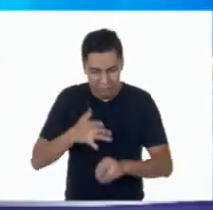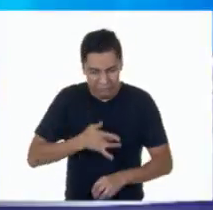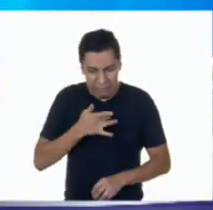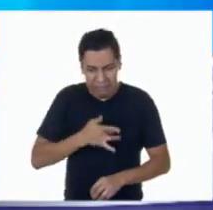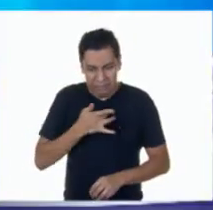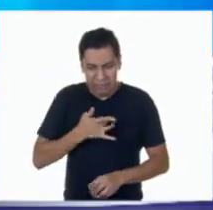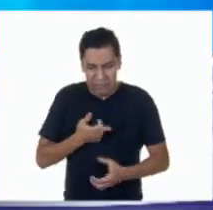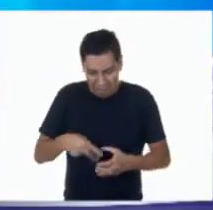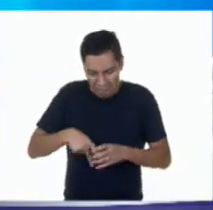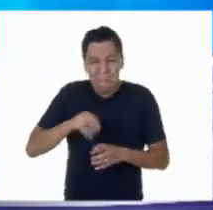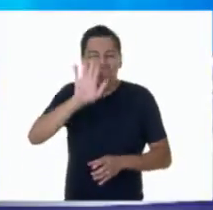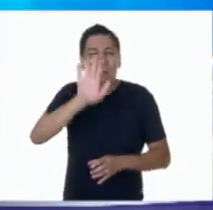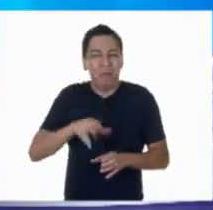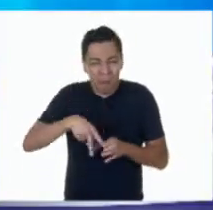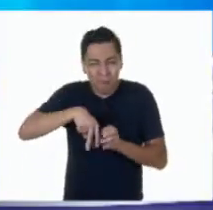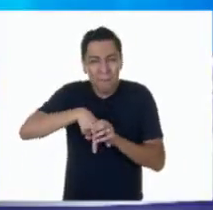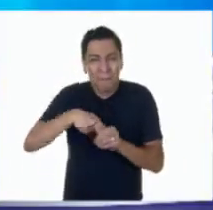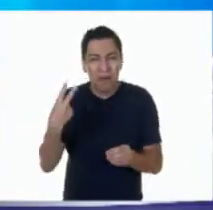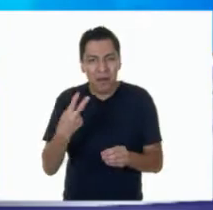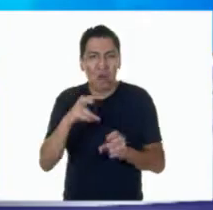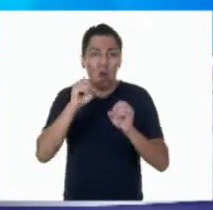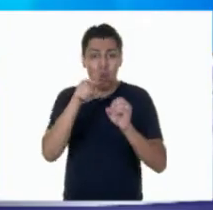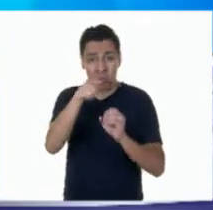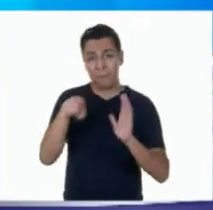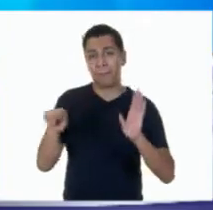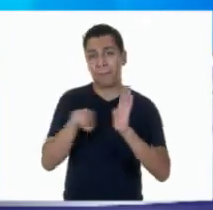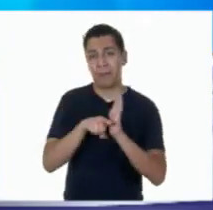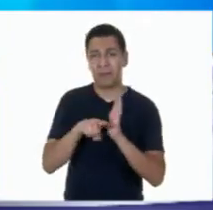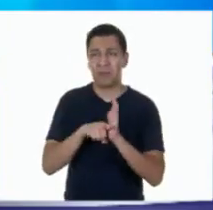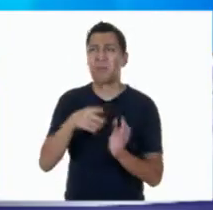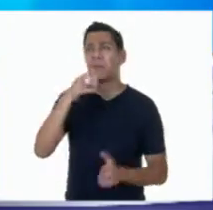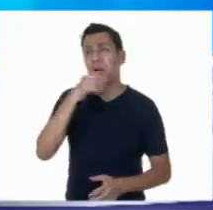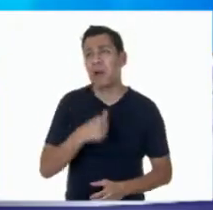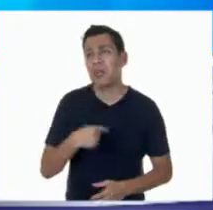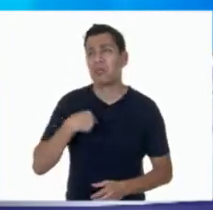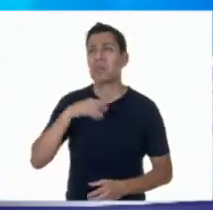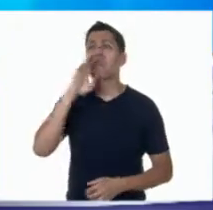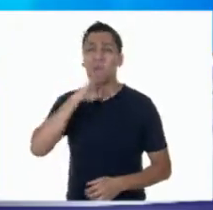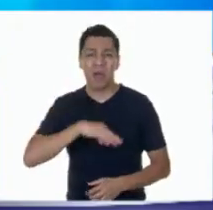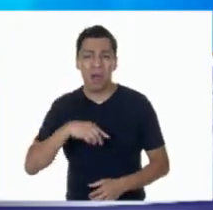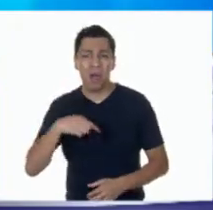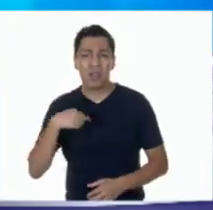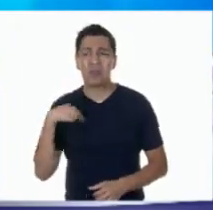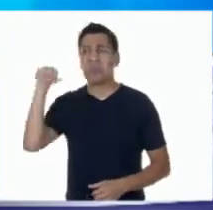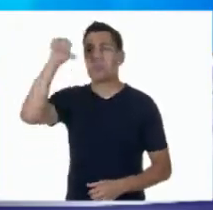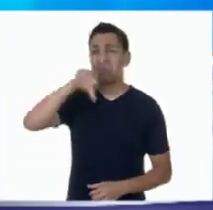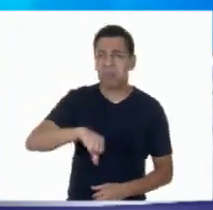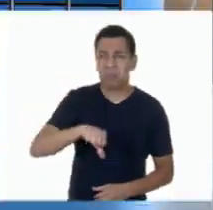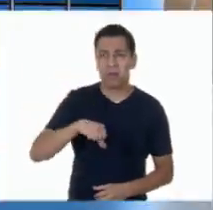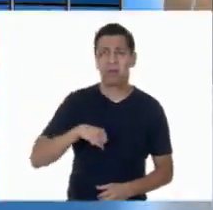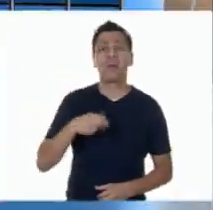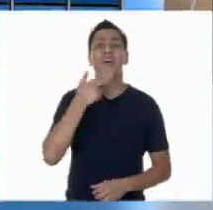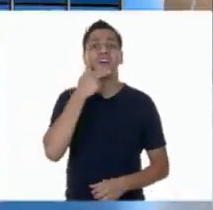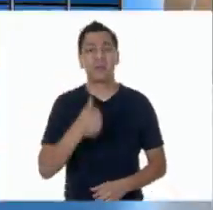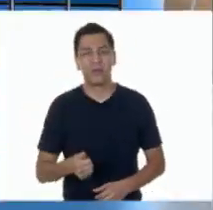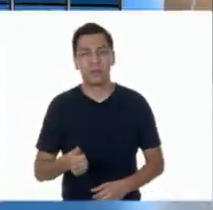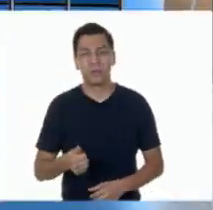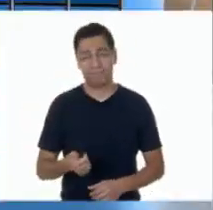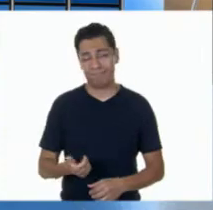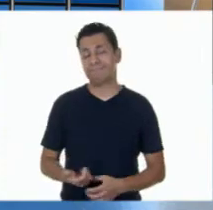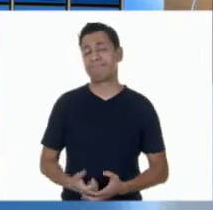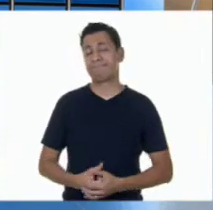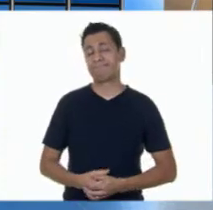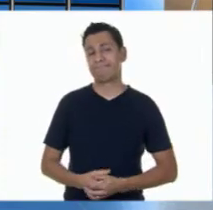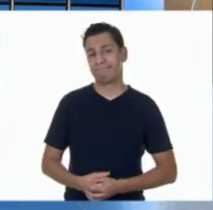acompañarnos pensamientos negativos como no soy capaz de hacer esto, no puedo, entre otras frases. ¿Qué les parece